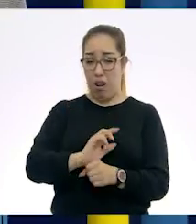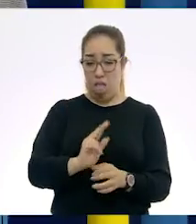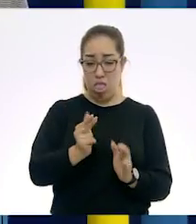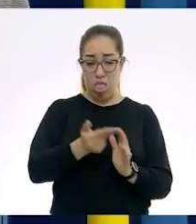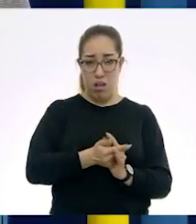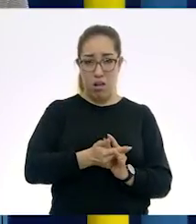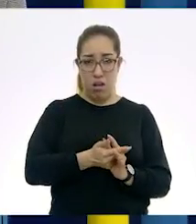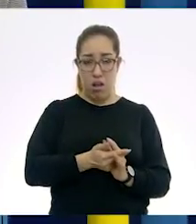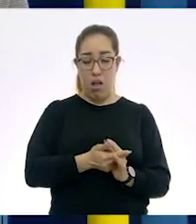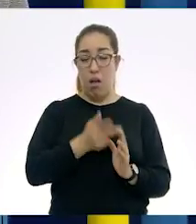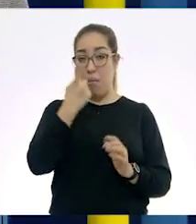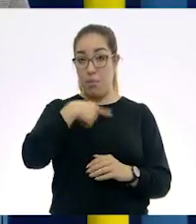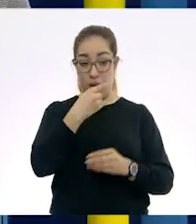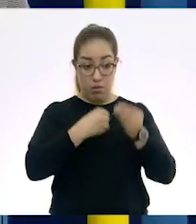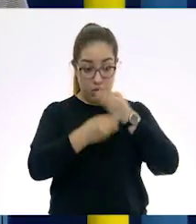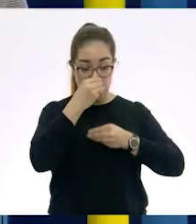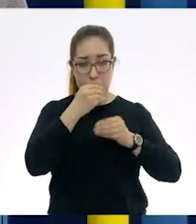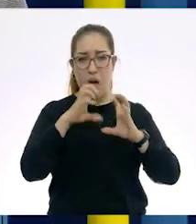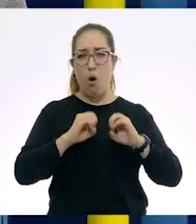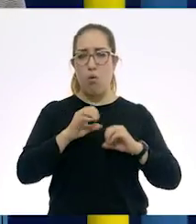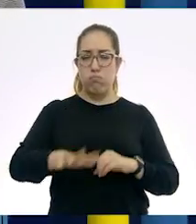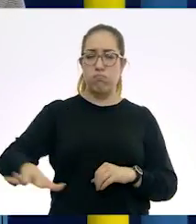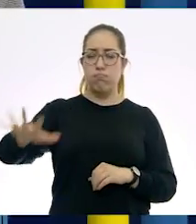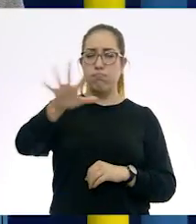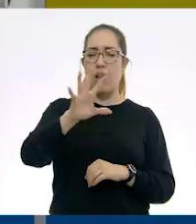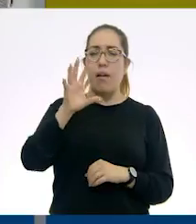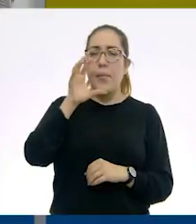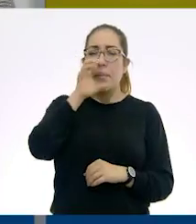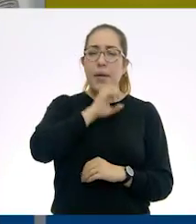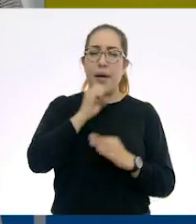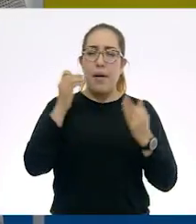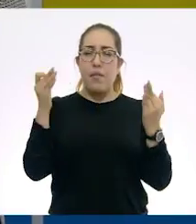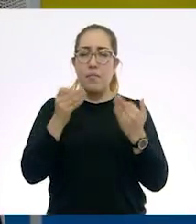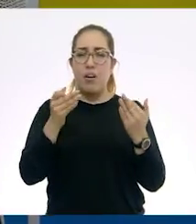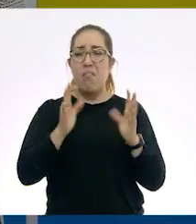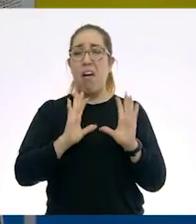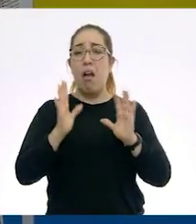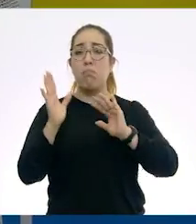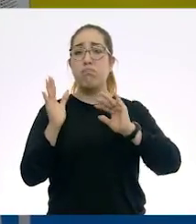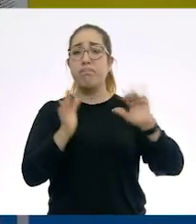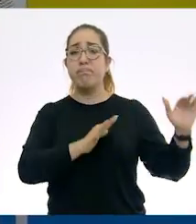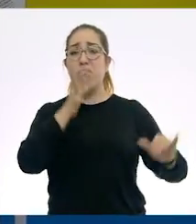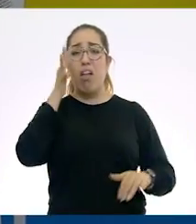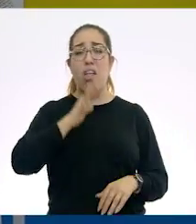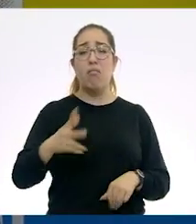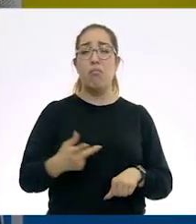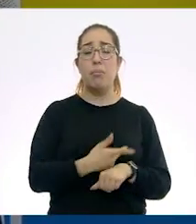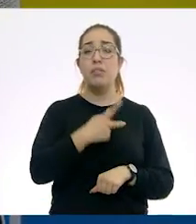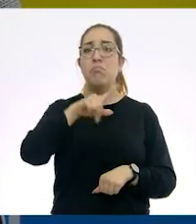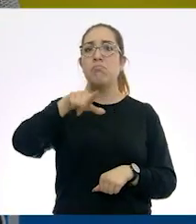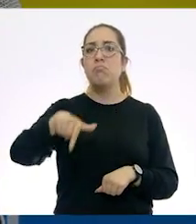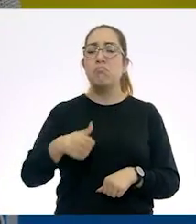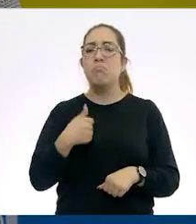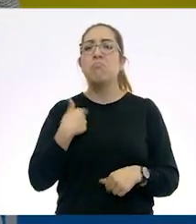climatológicas que sean agradables para vivir, tienes la tranquilidad de poder hacer otras actividades. Por